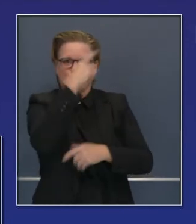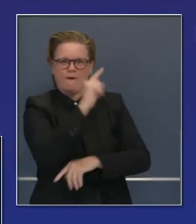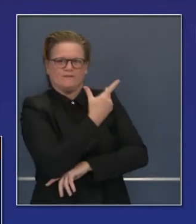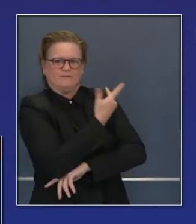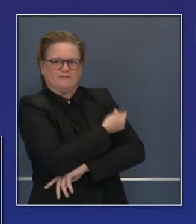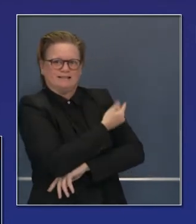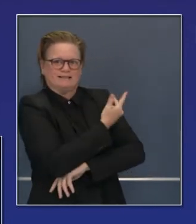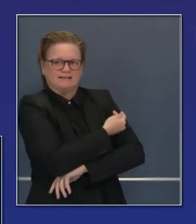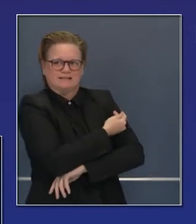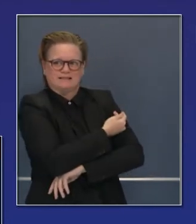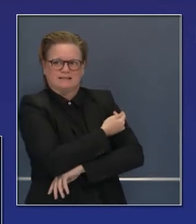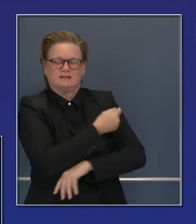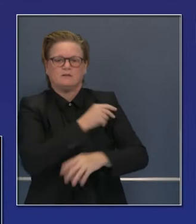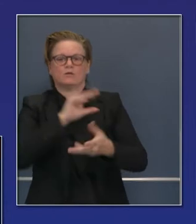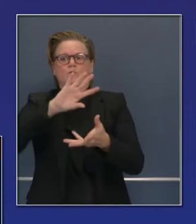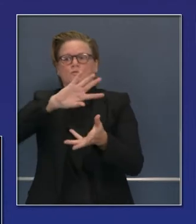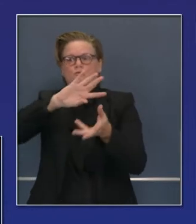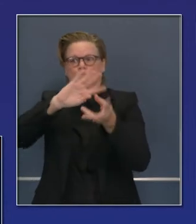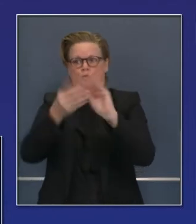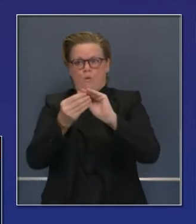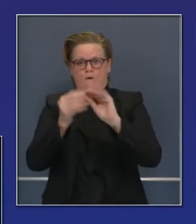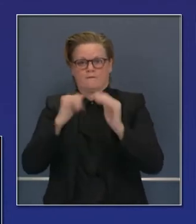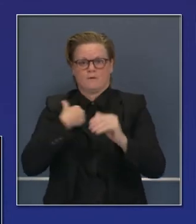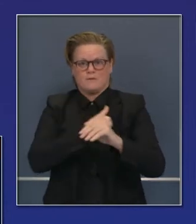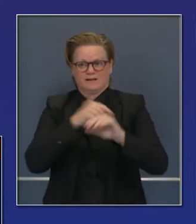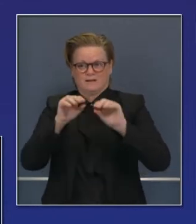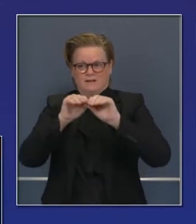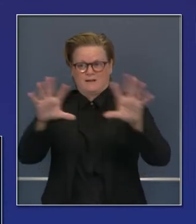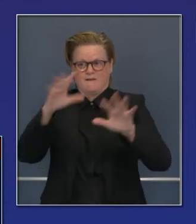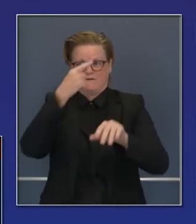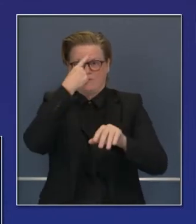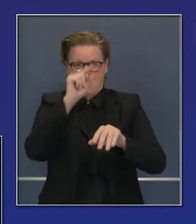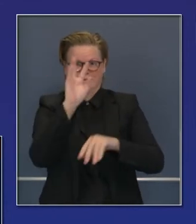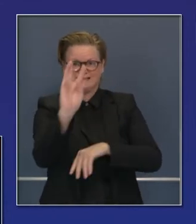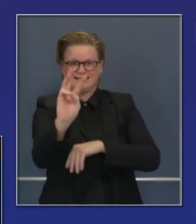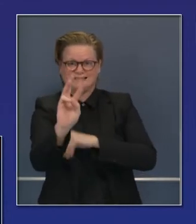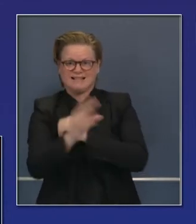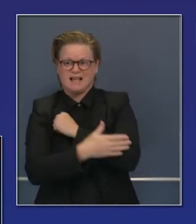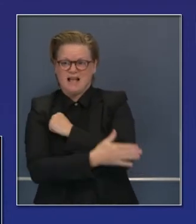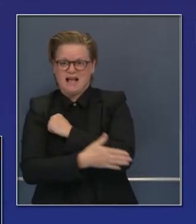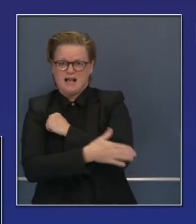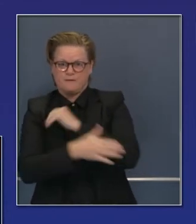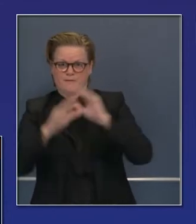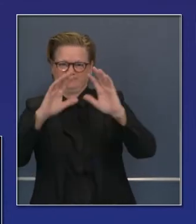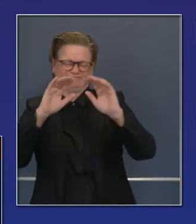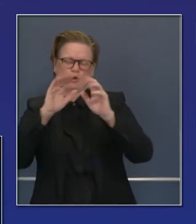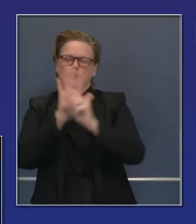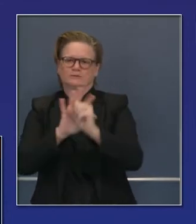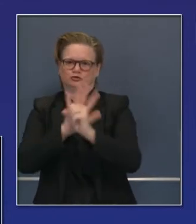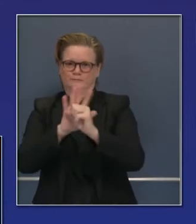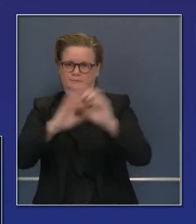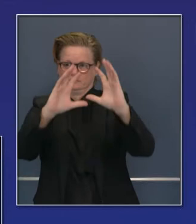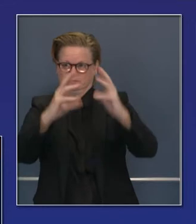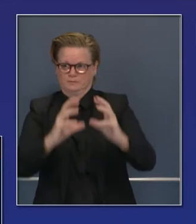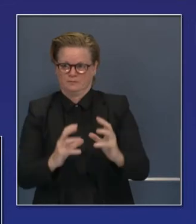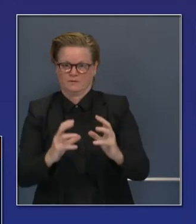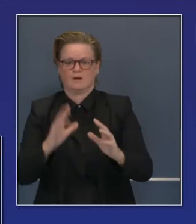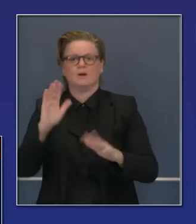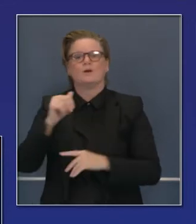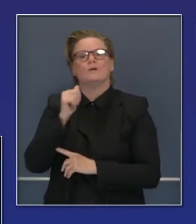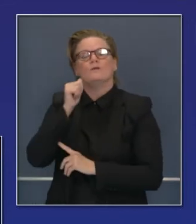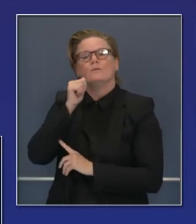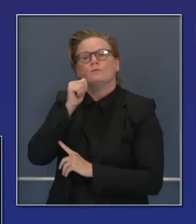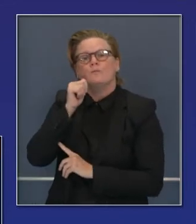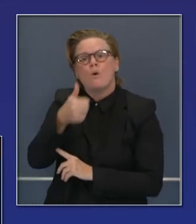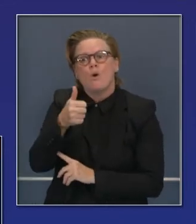las regiones, el número de vacunas en total que serán distribuidas. Mañana las regiones